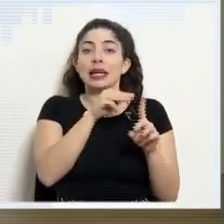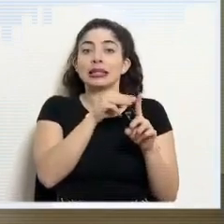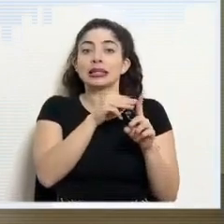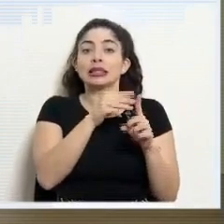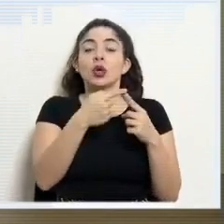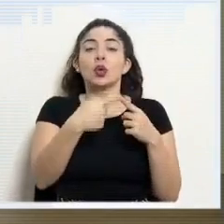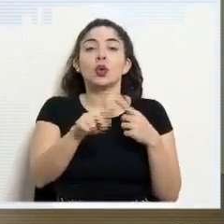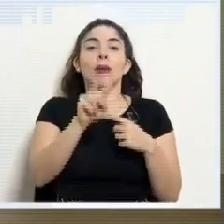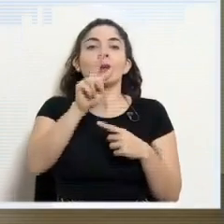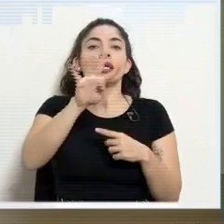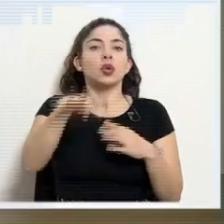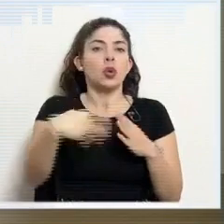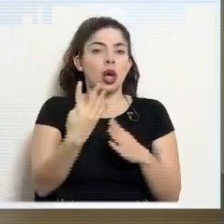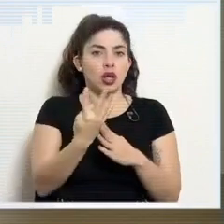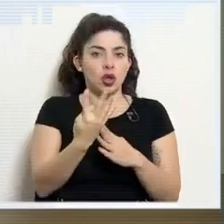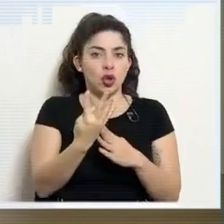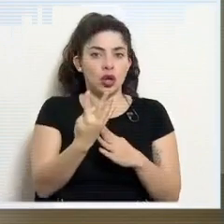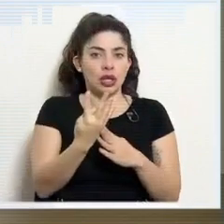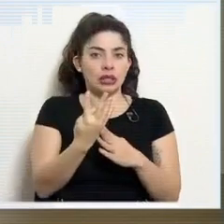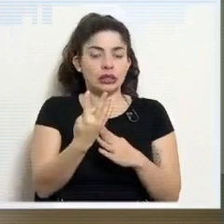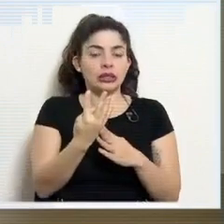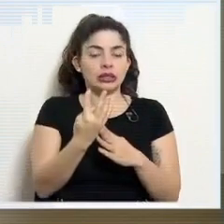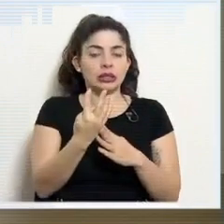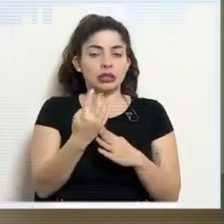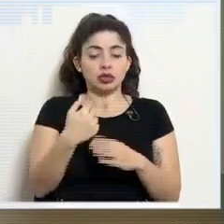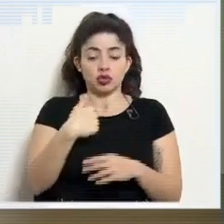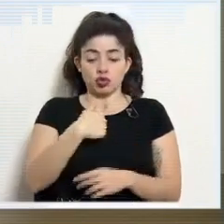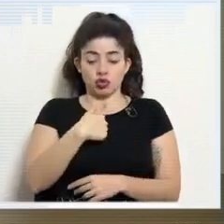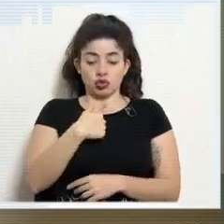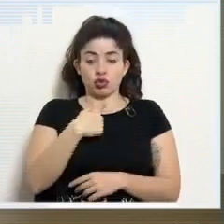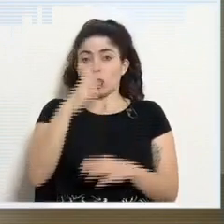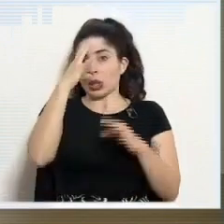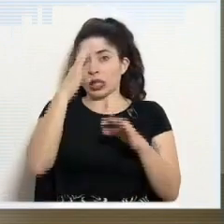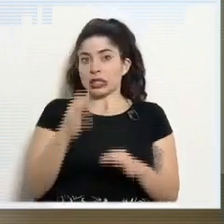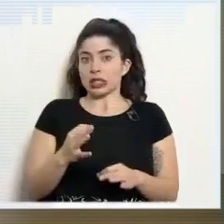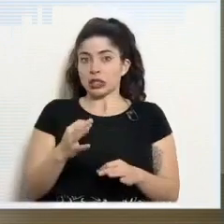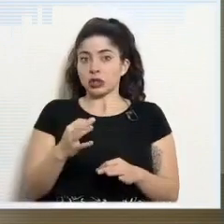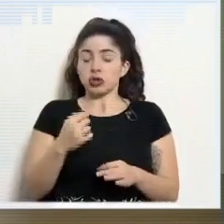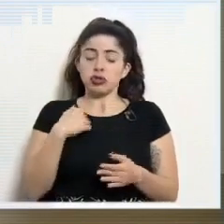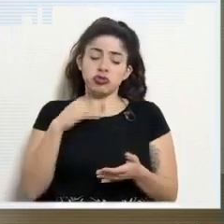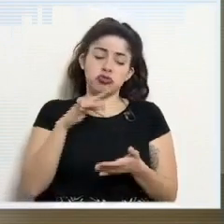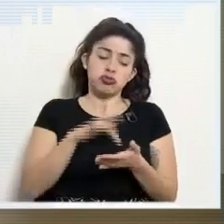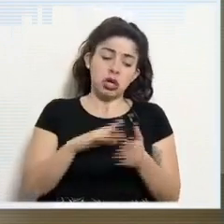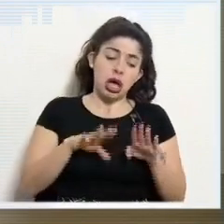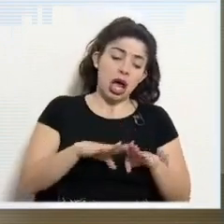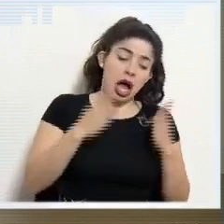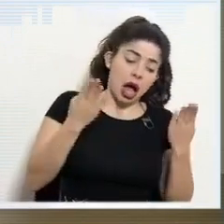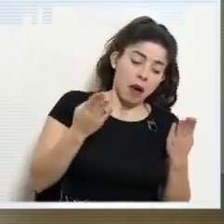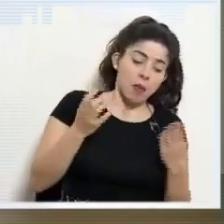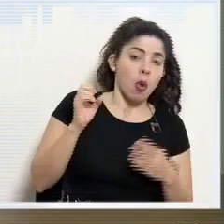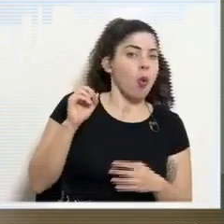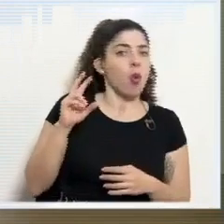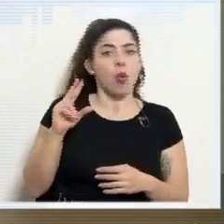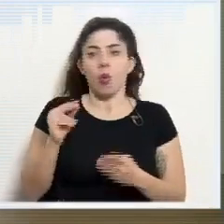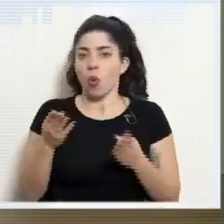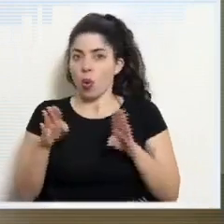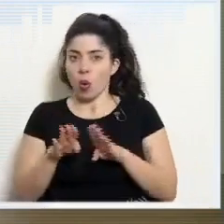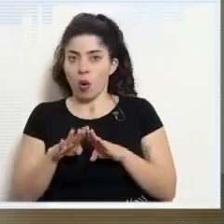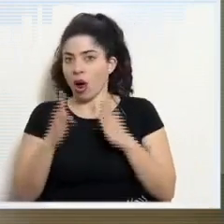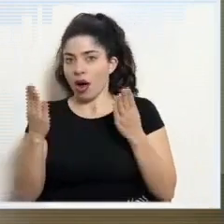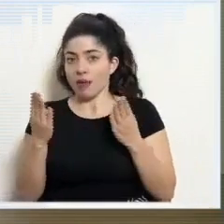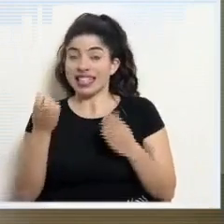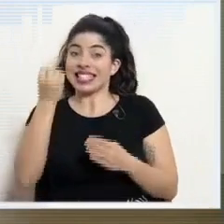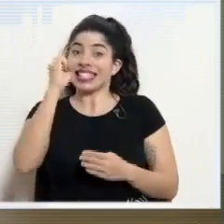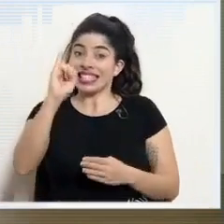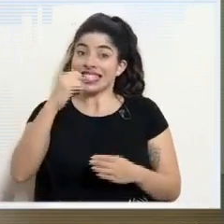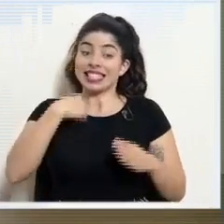24 horas. Es un enlace. Yo obtengo la decisión de activarlo o no activarlo. Si lo activo, lo que